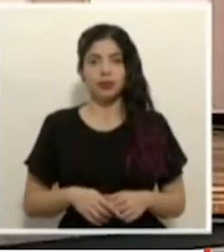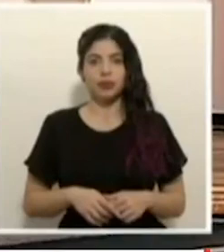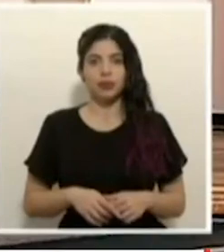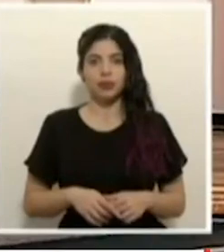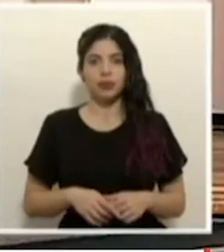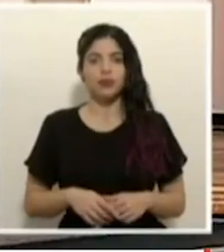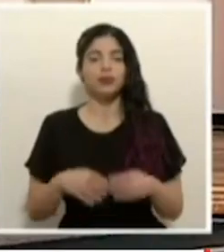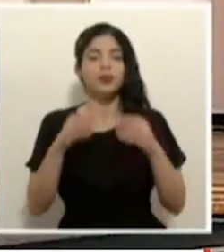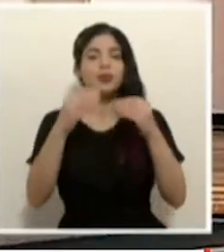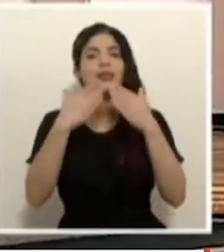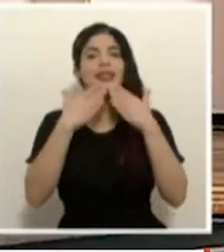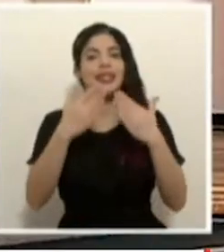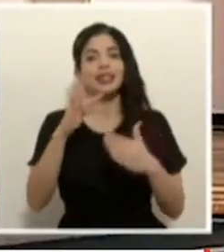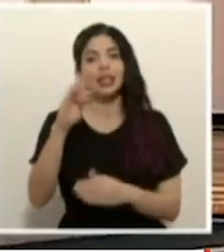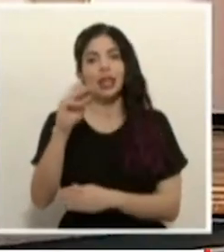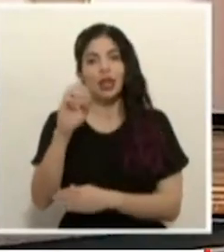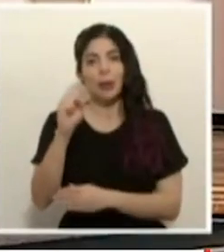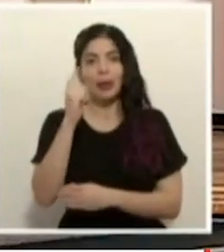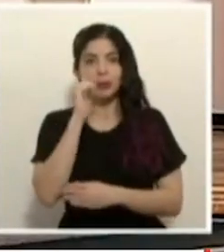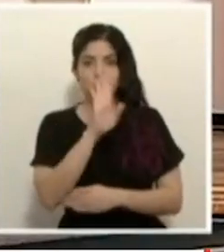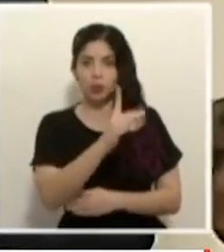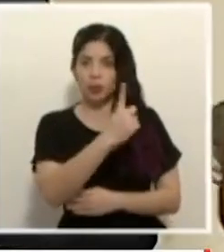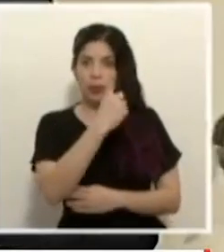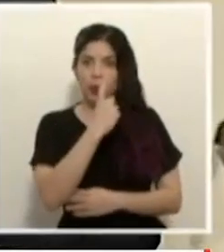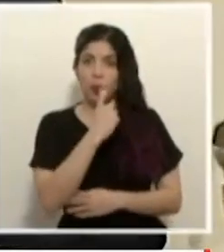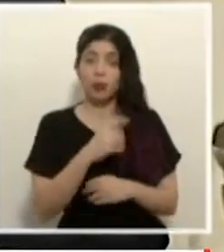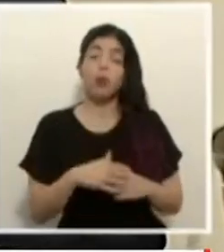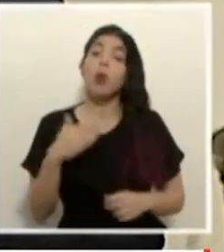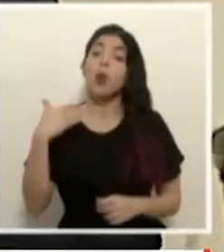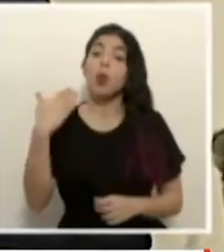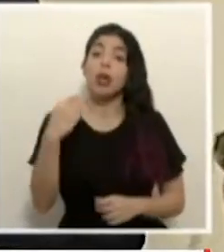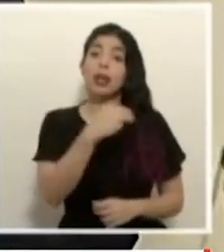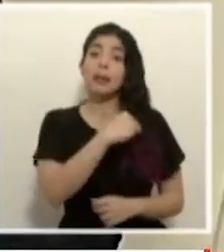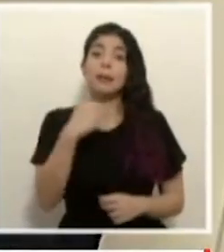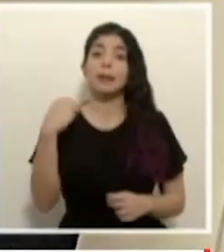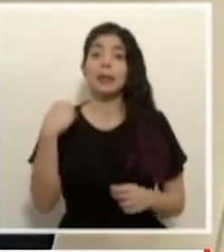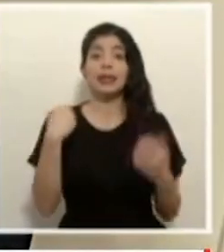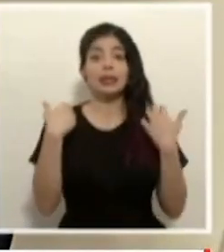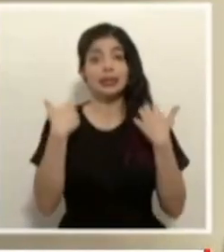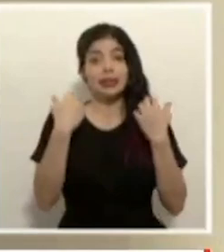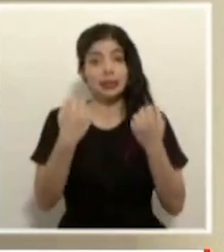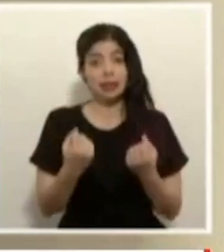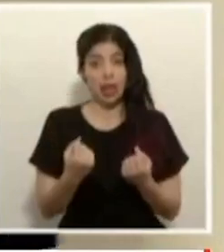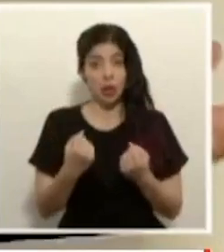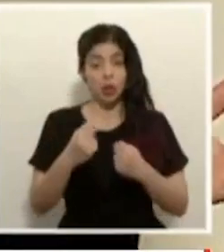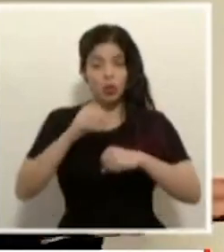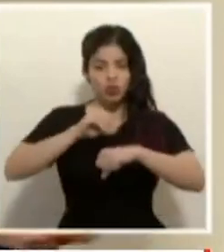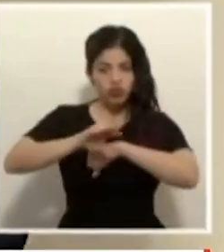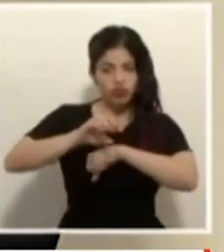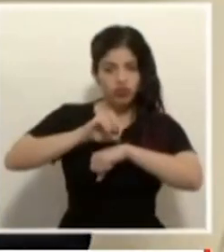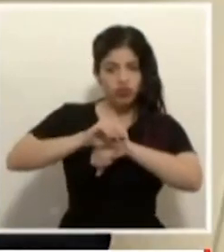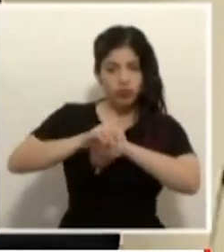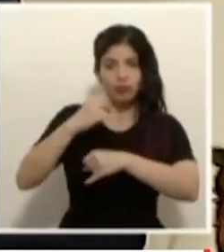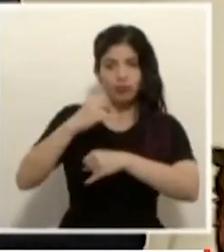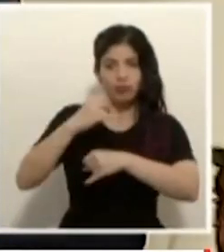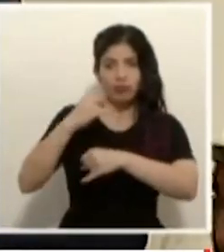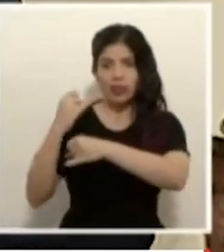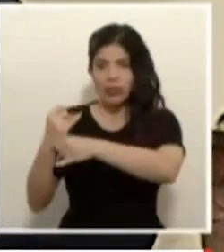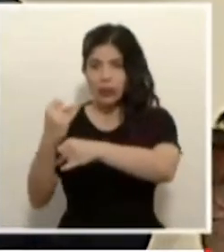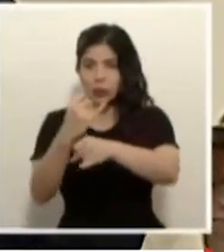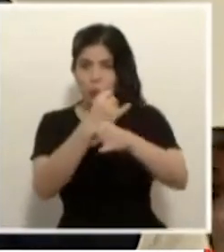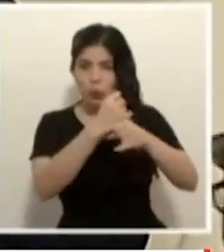muchas gracias Tomás por las preguntas cuando el Ministerio de Salud que orienta en el trabajo interinstitucional